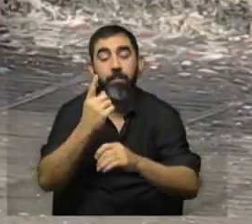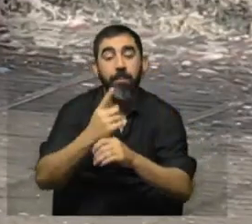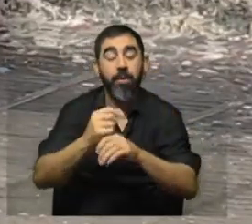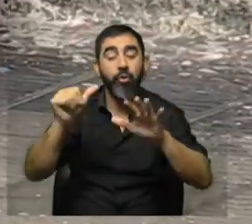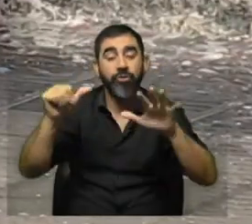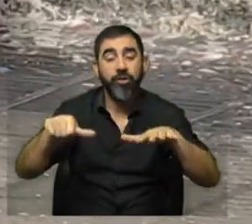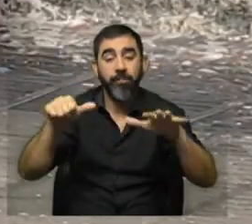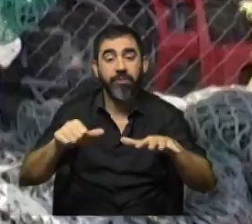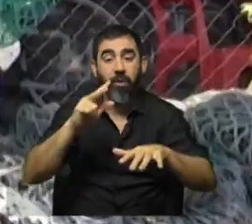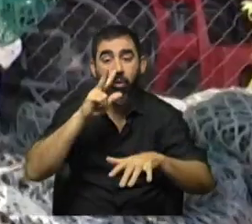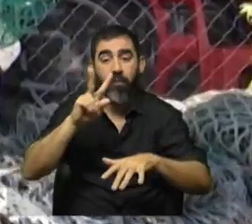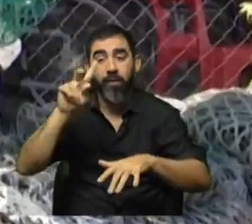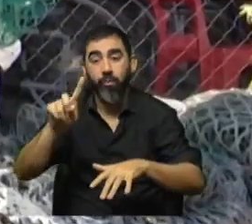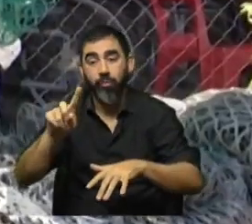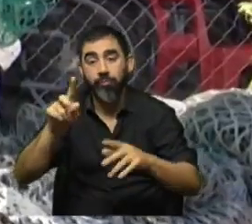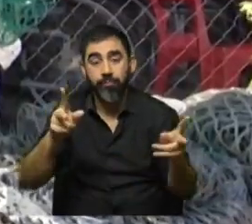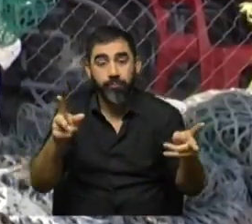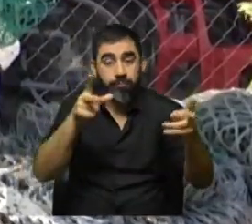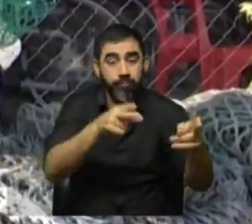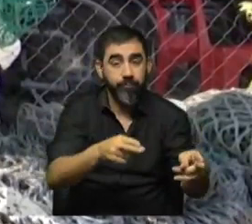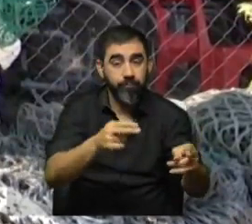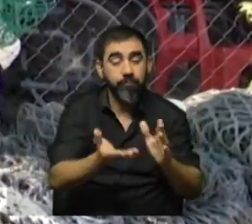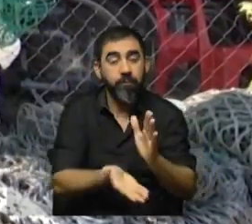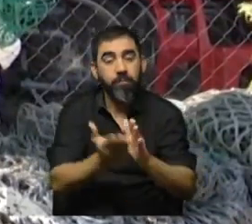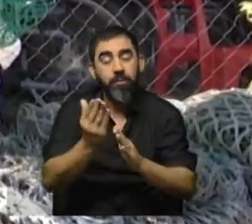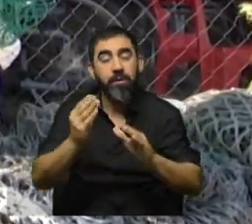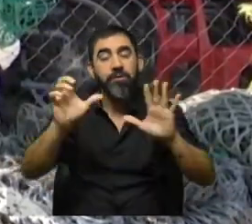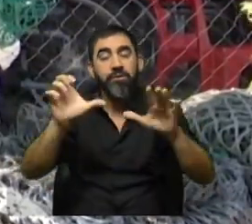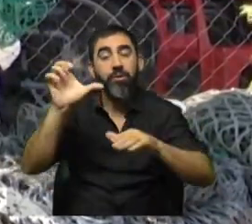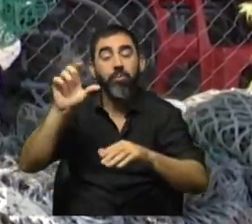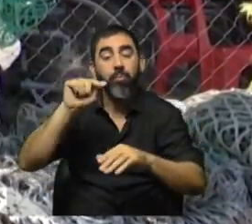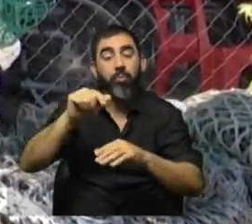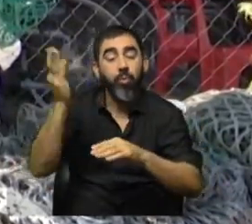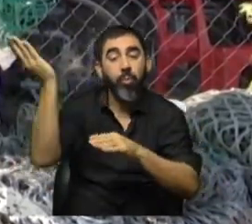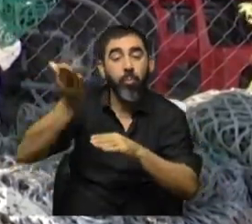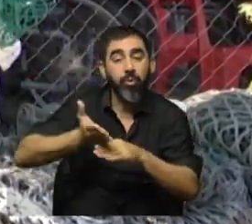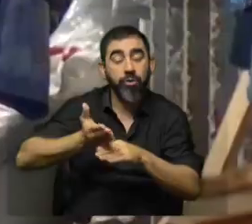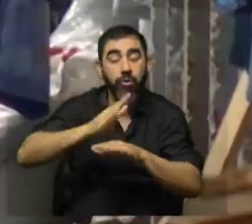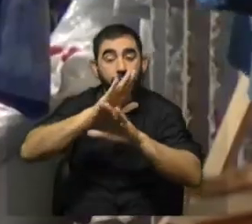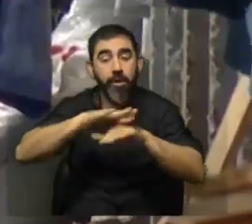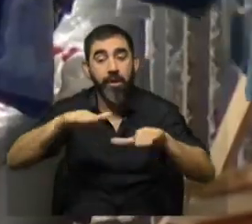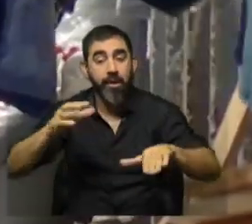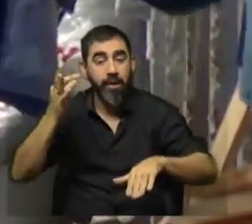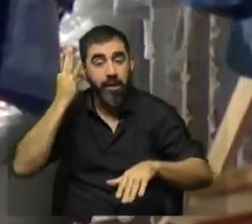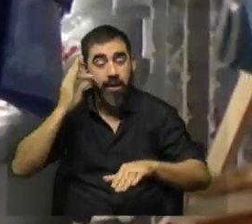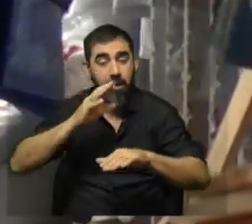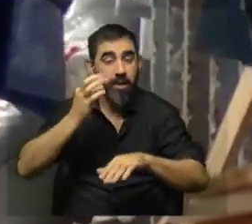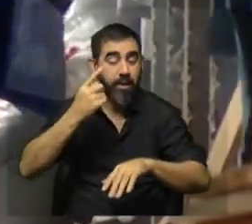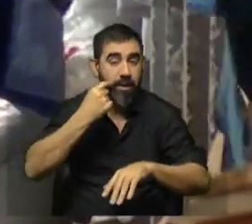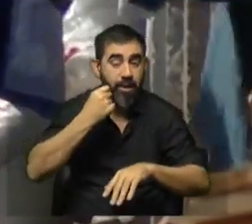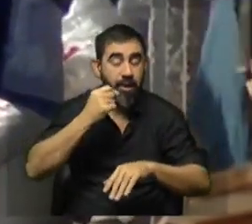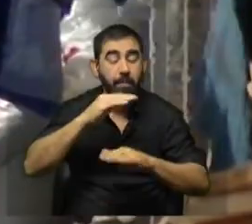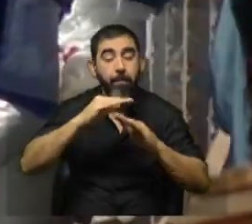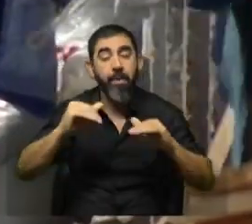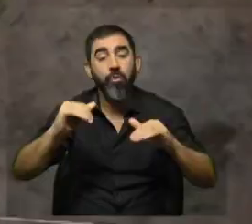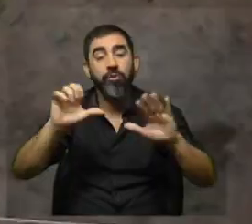semestre. Con respecto a ese periodo, una suba de más de seis puntos porcentuales en niñas y niños menores de